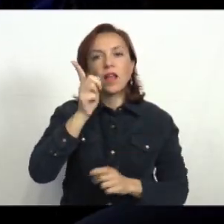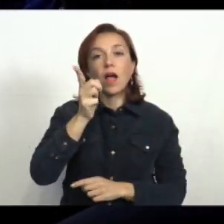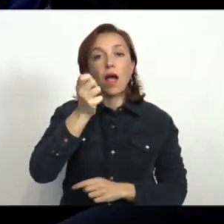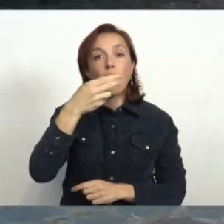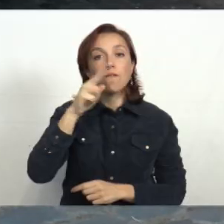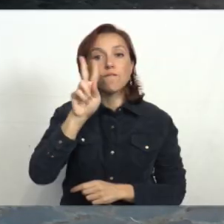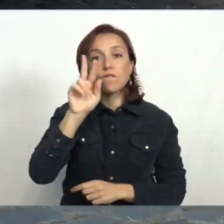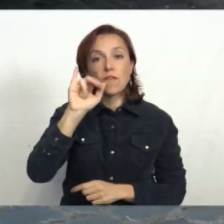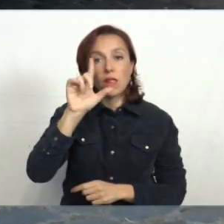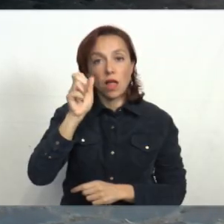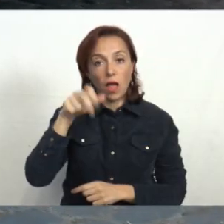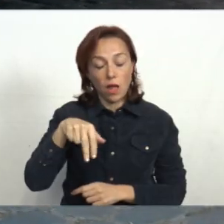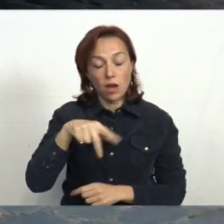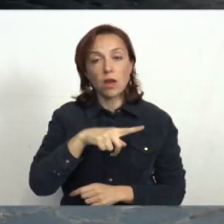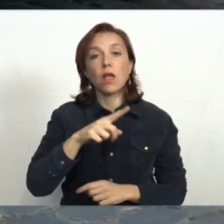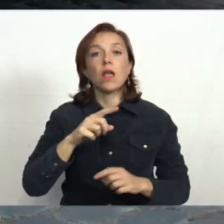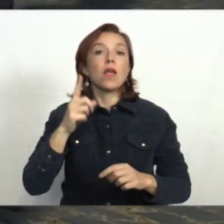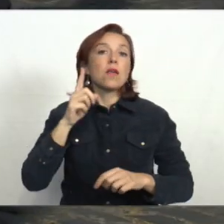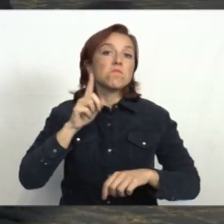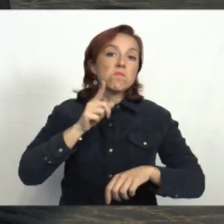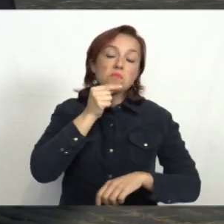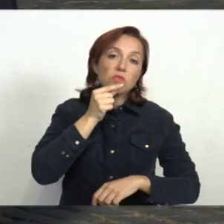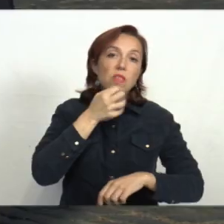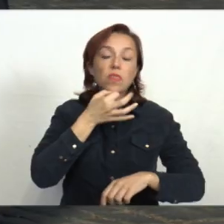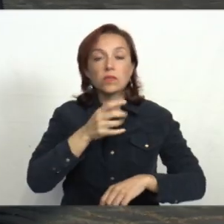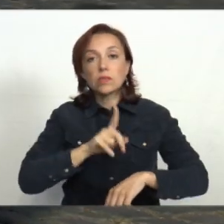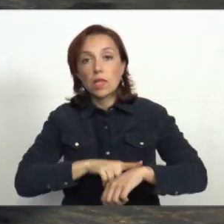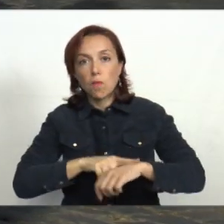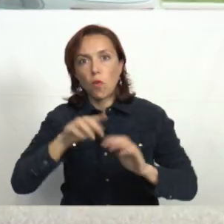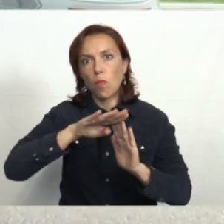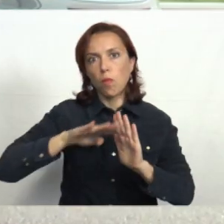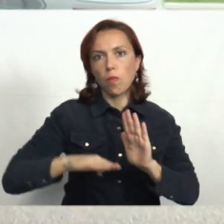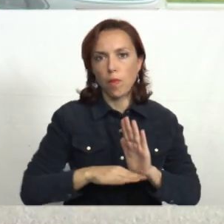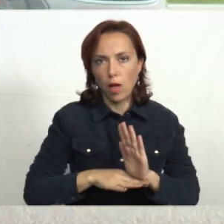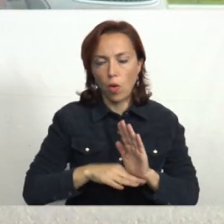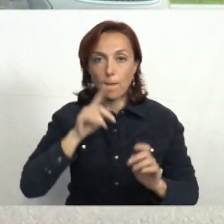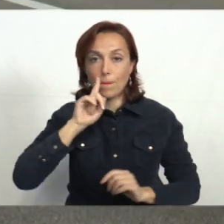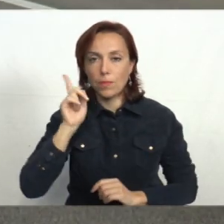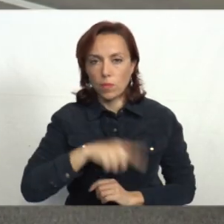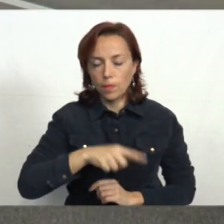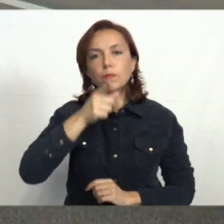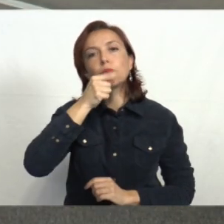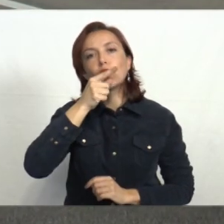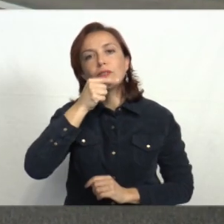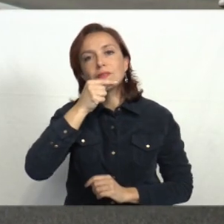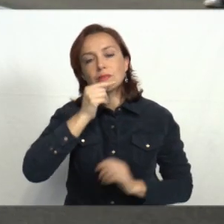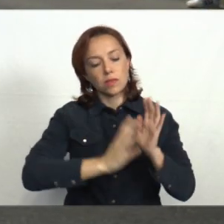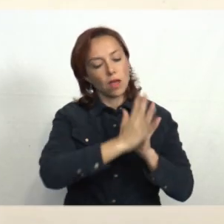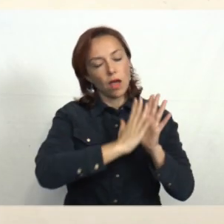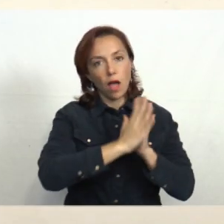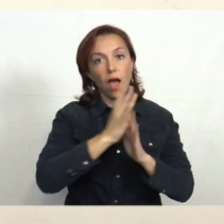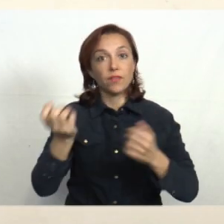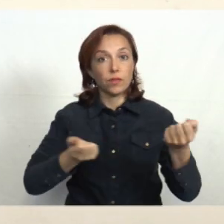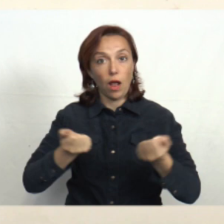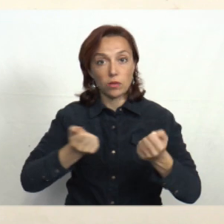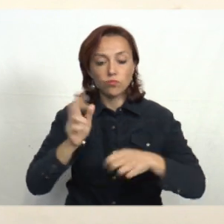Policía, los tiempos de respuesta ante las emergencias de prioridad 1 bajaron. La Policía Nacional de Tránsito trabaja en forma